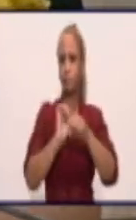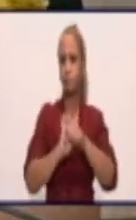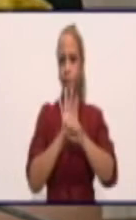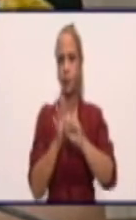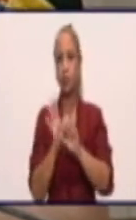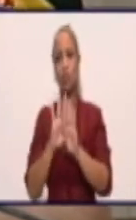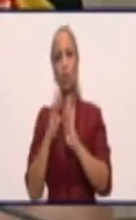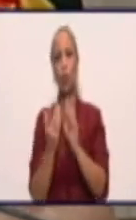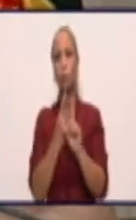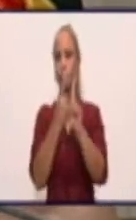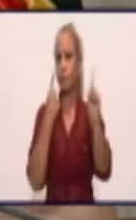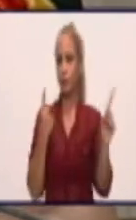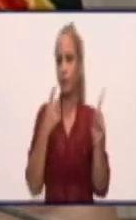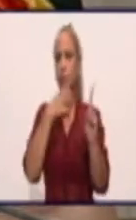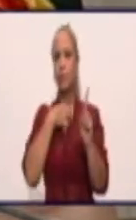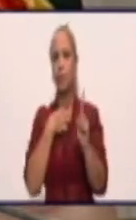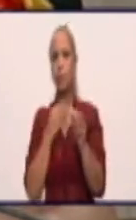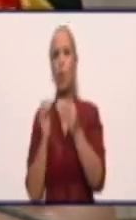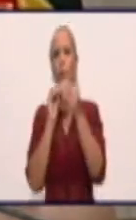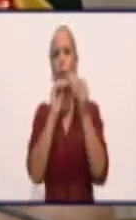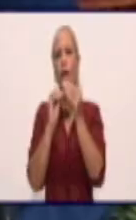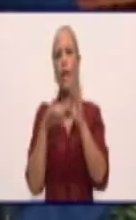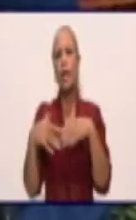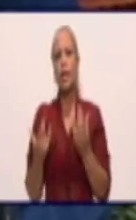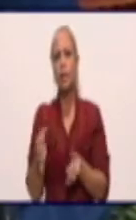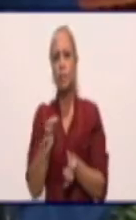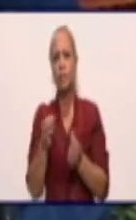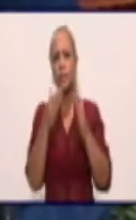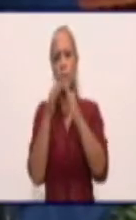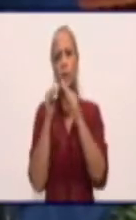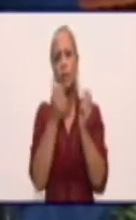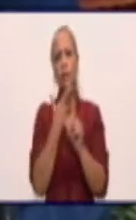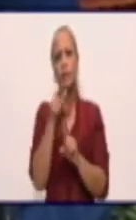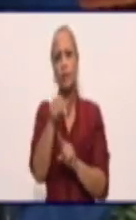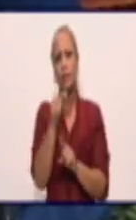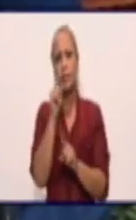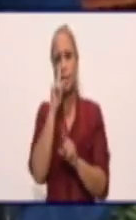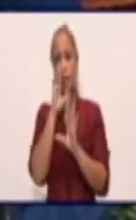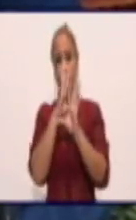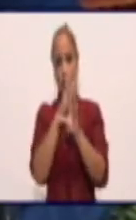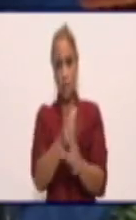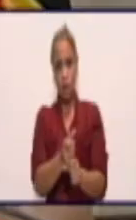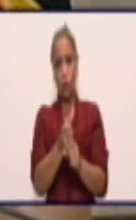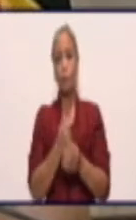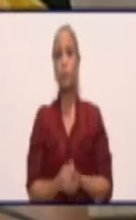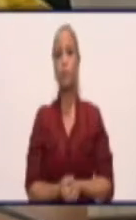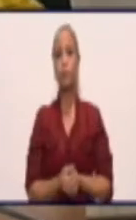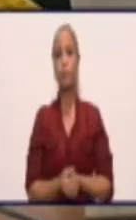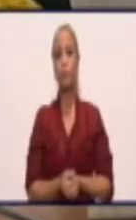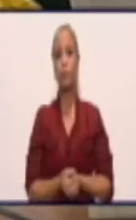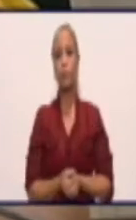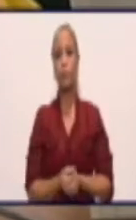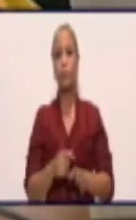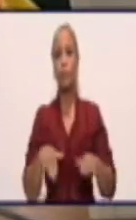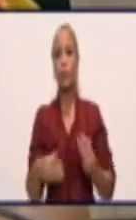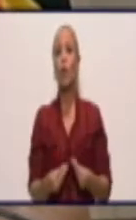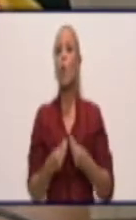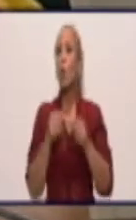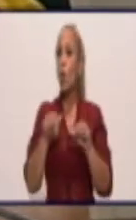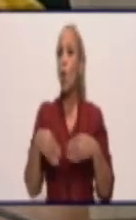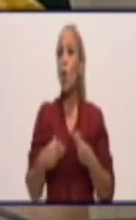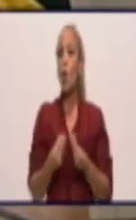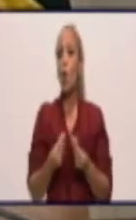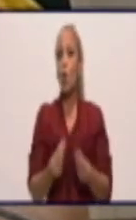tenemos un evento de transmisión local en Niquero, evento comunitario, que ya va por 59 casos confirmados y que hoy aportó también